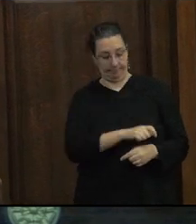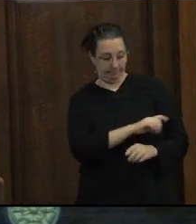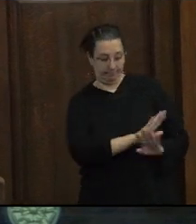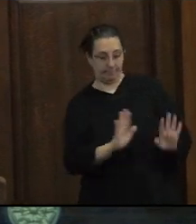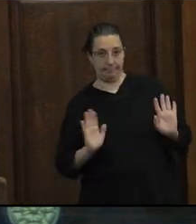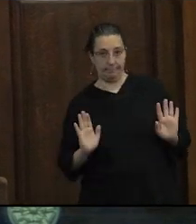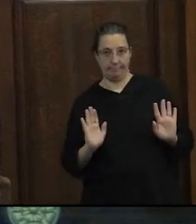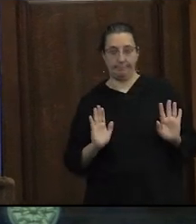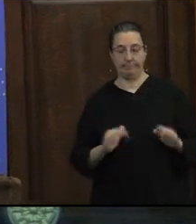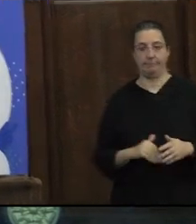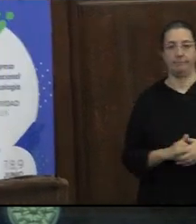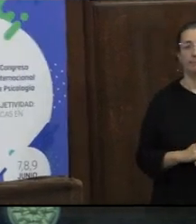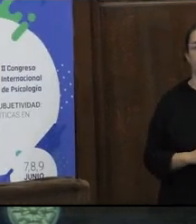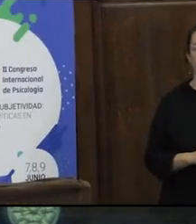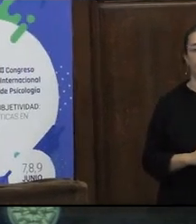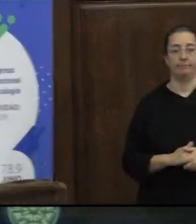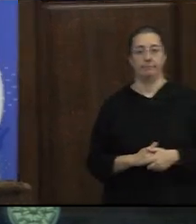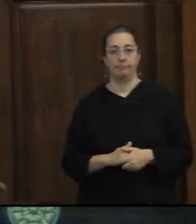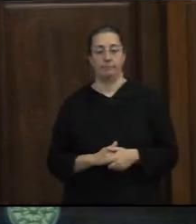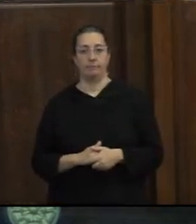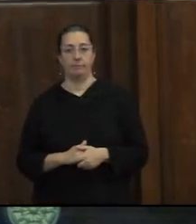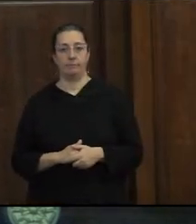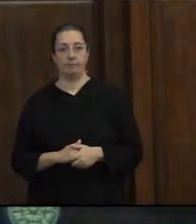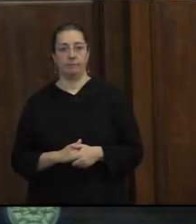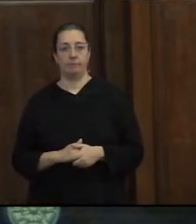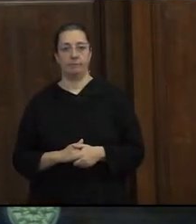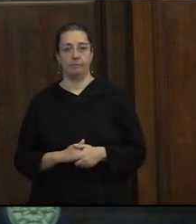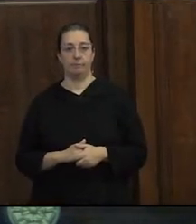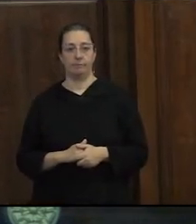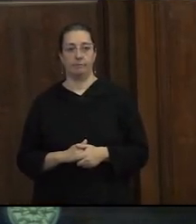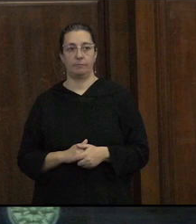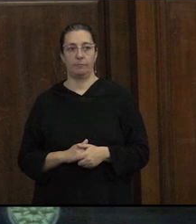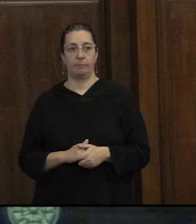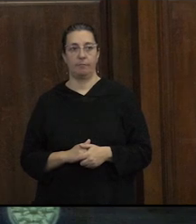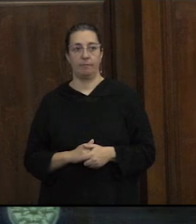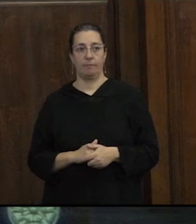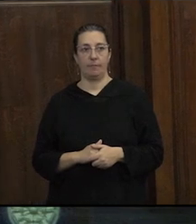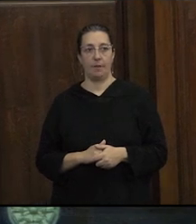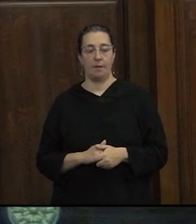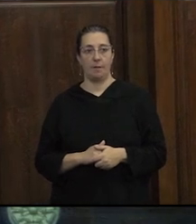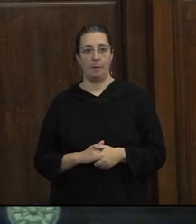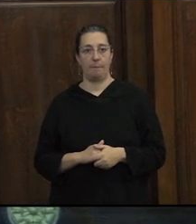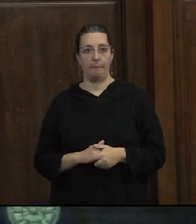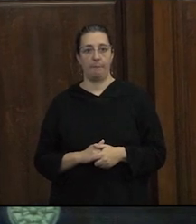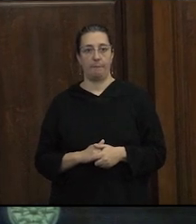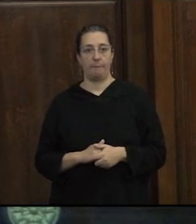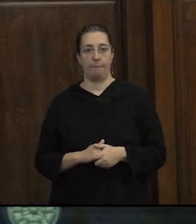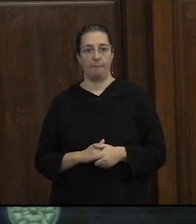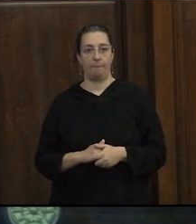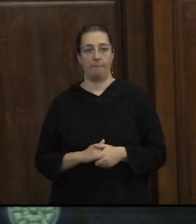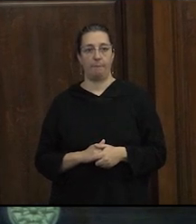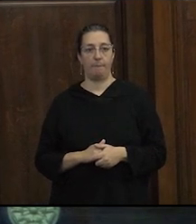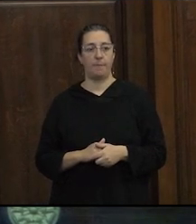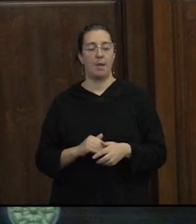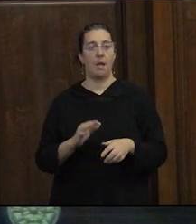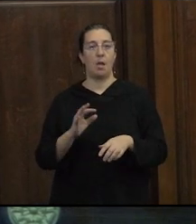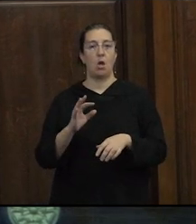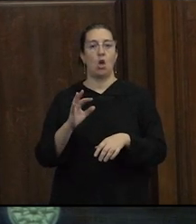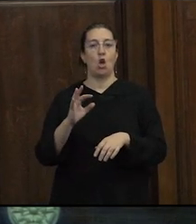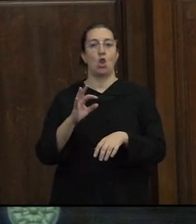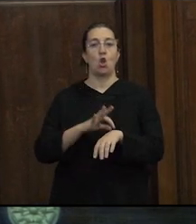doctora en psicología,